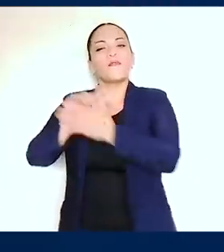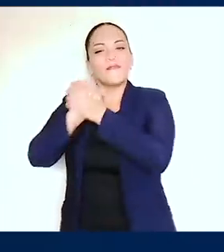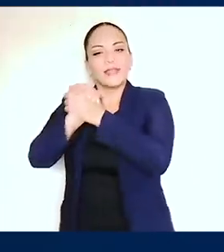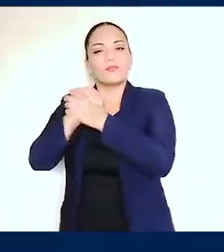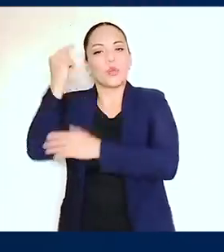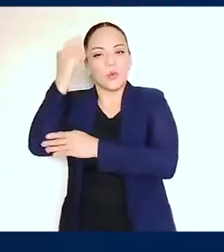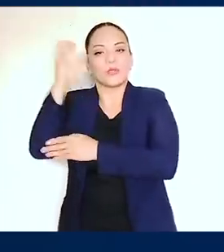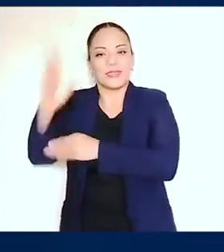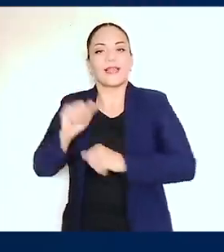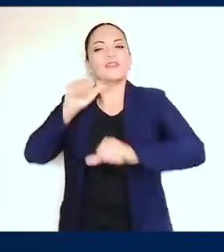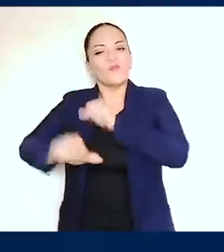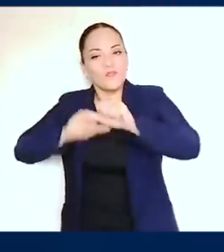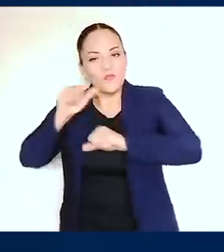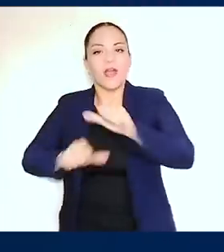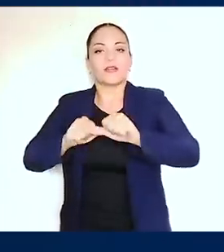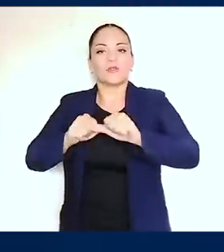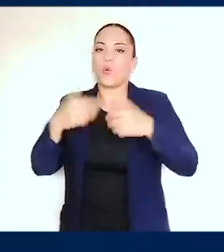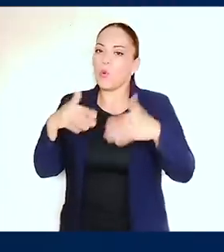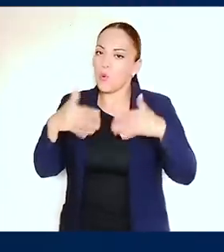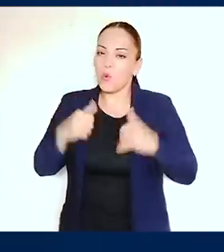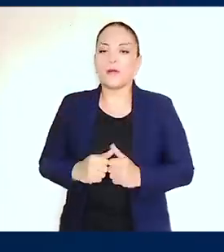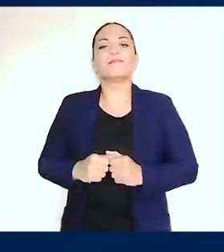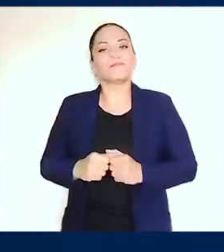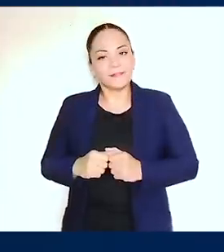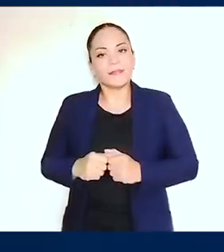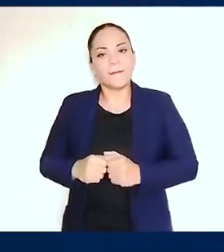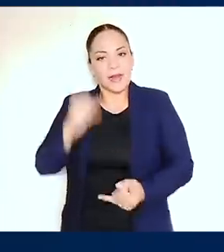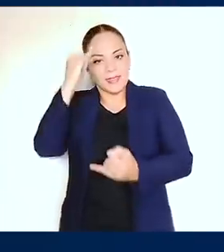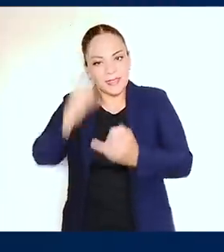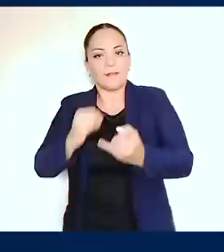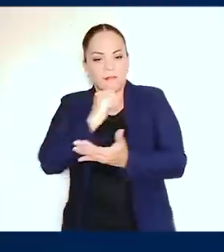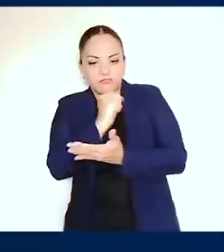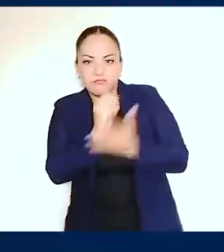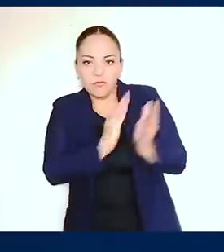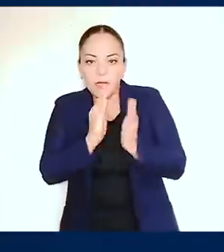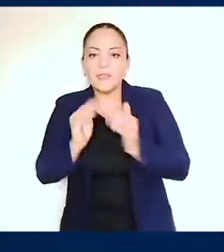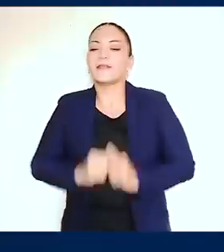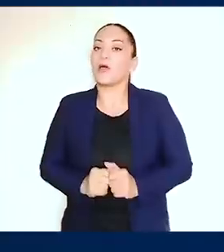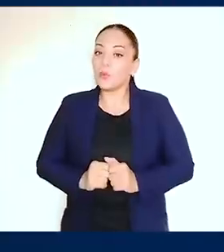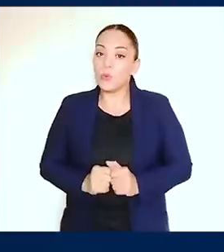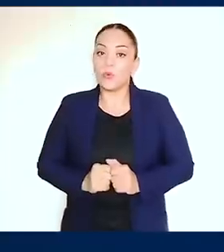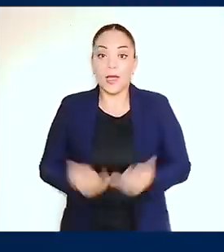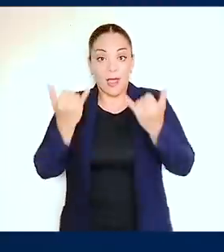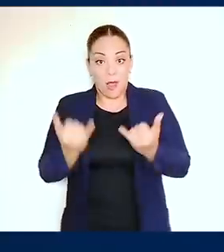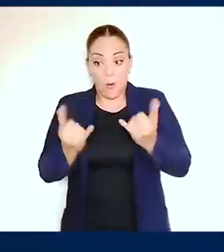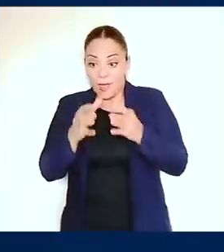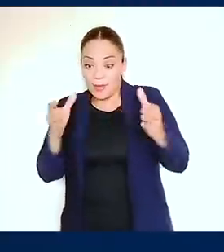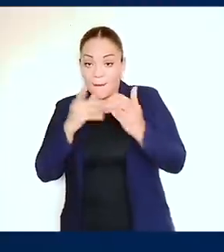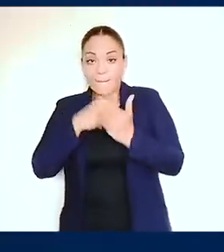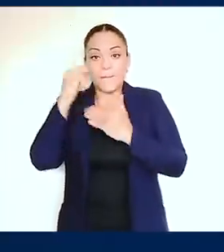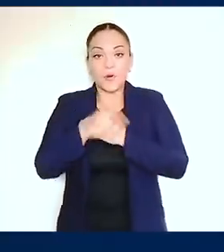Rica por su esfuerzo excepcional en combatir el crimen organizado. Este gran proyecto es